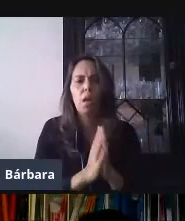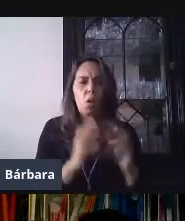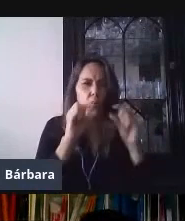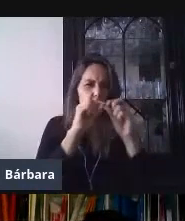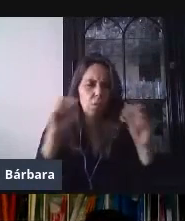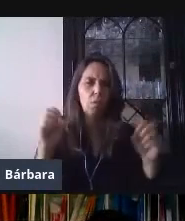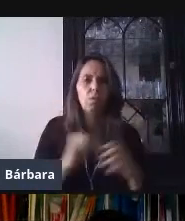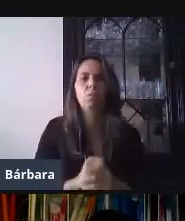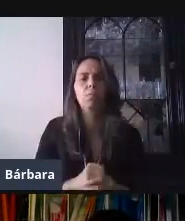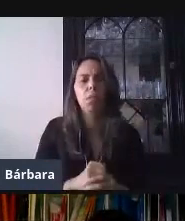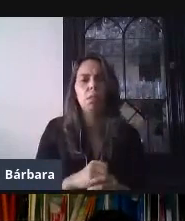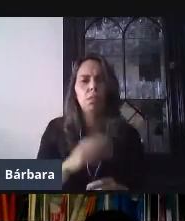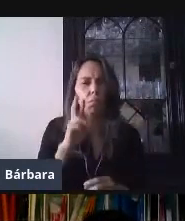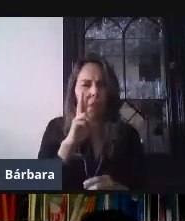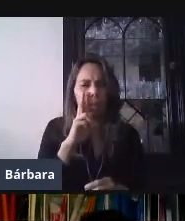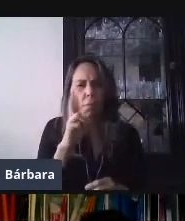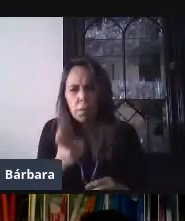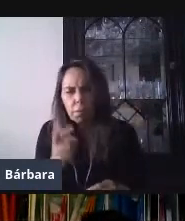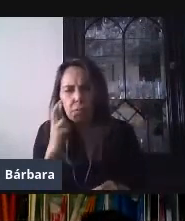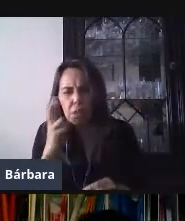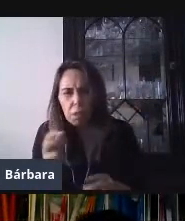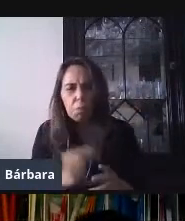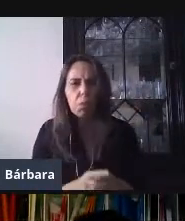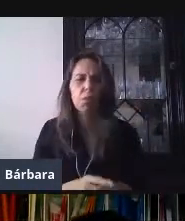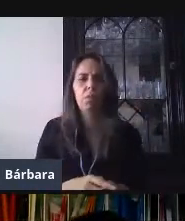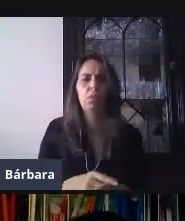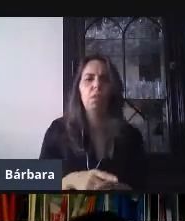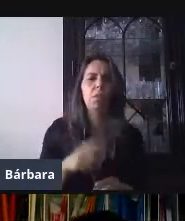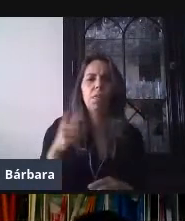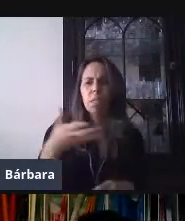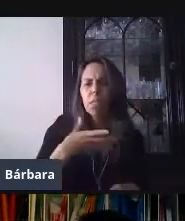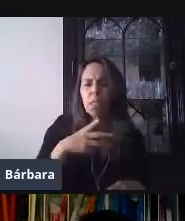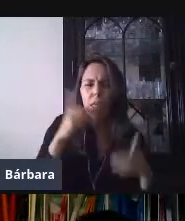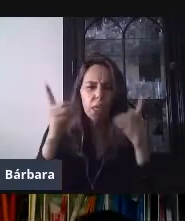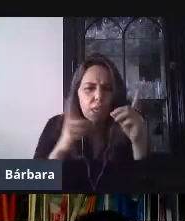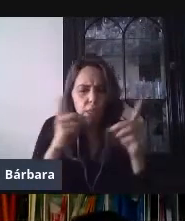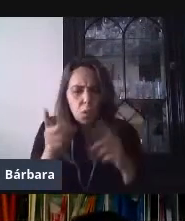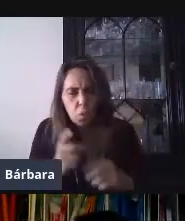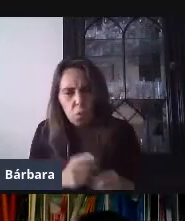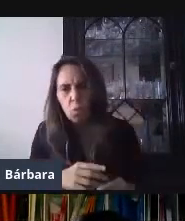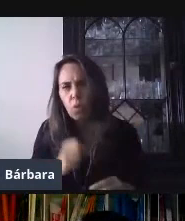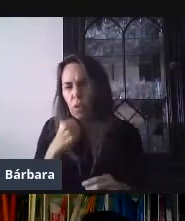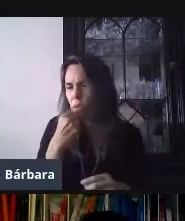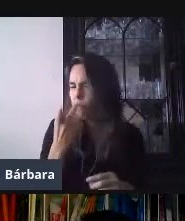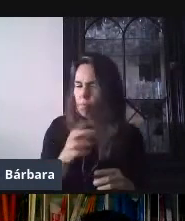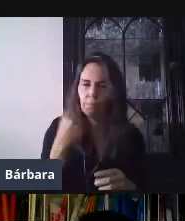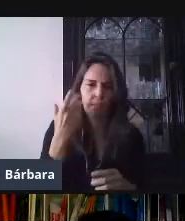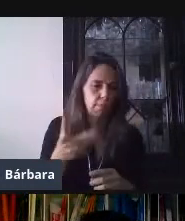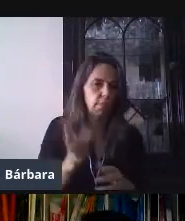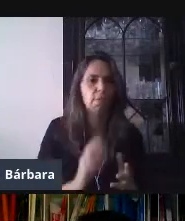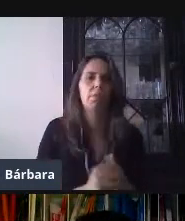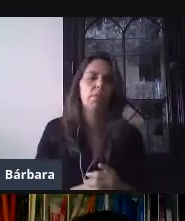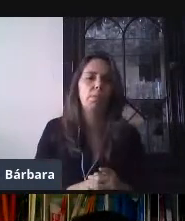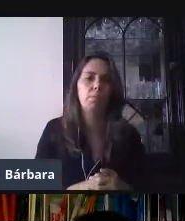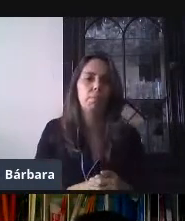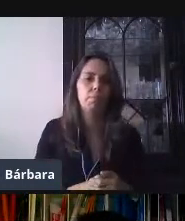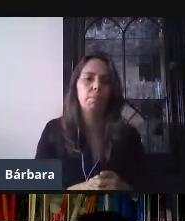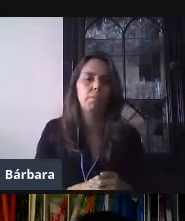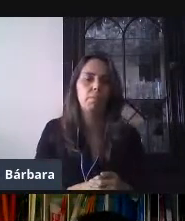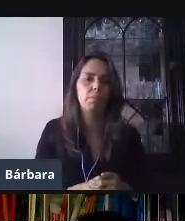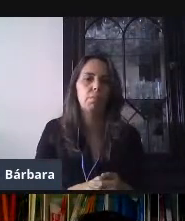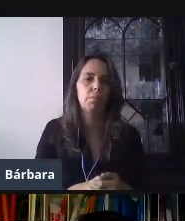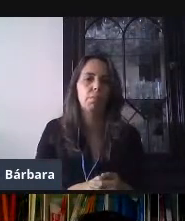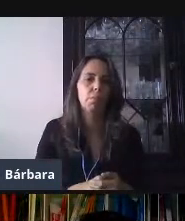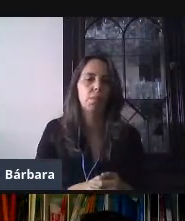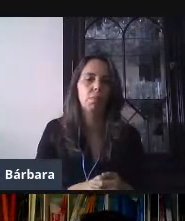de las preguntas. Si tienes alguna duda, pues analízala y pasa a la siguiente pregunta mientras. Y una vez que termines, marca como